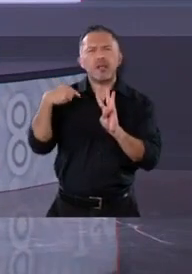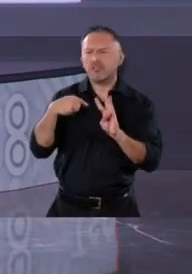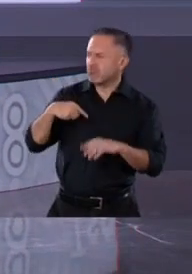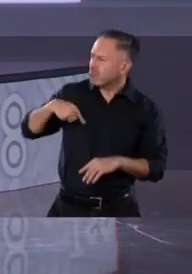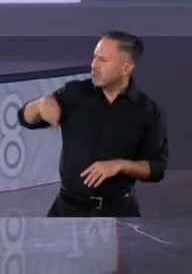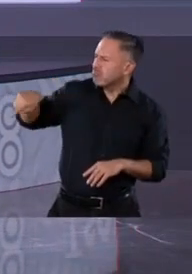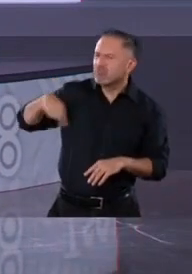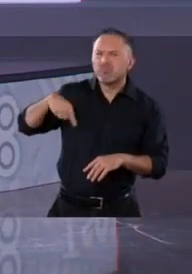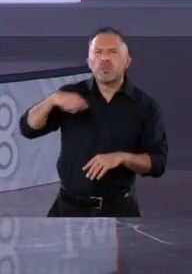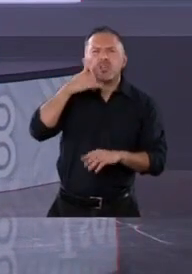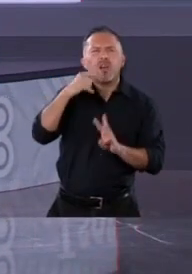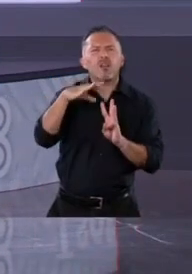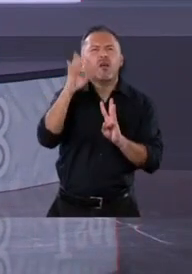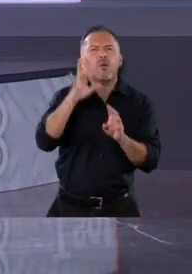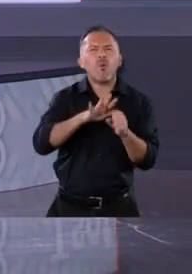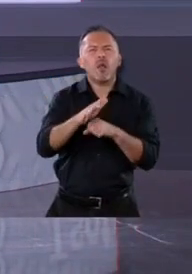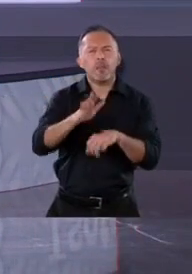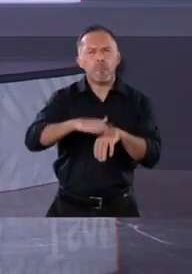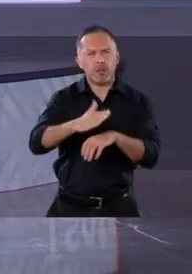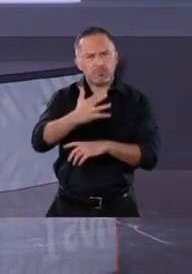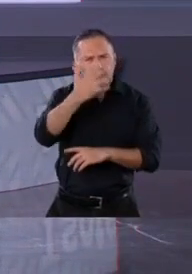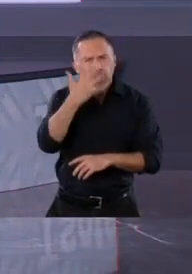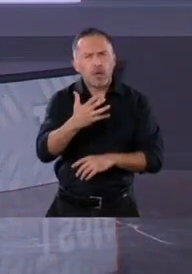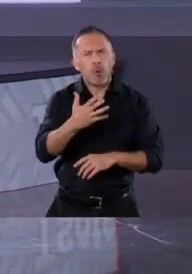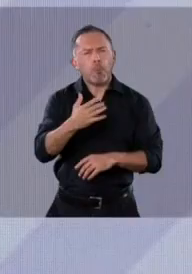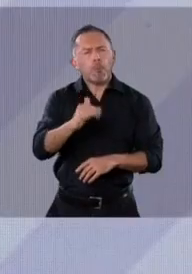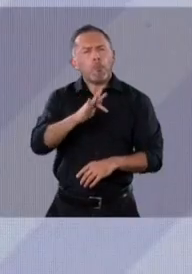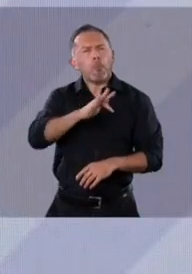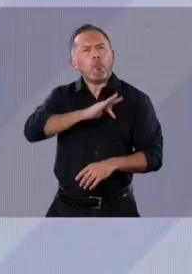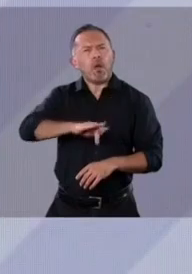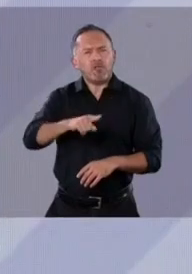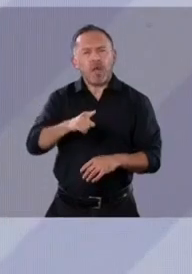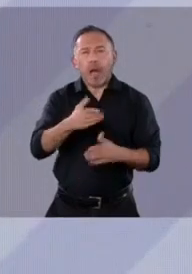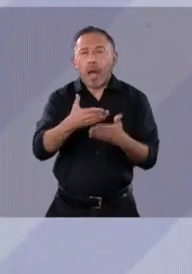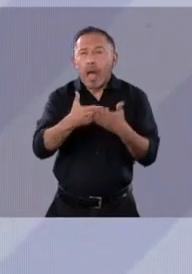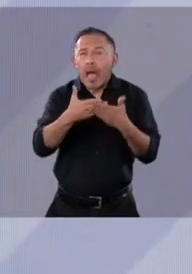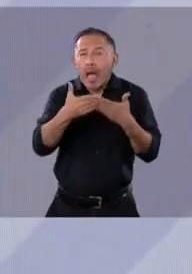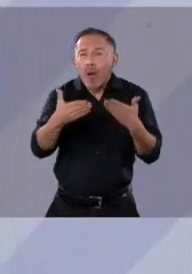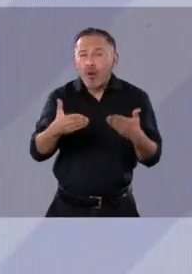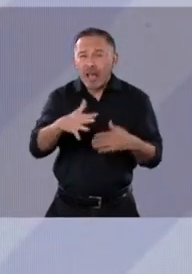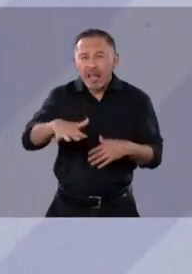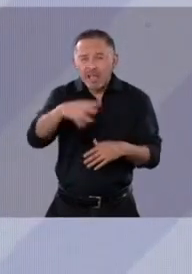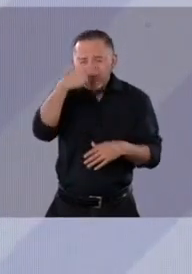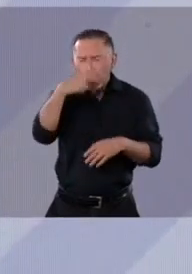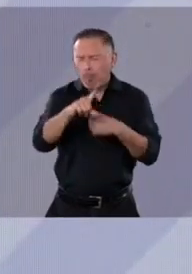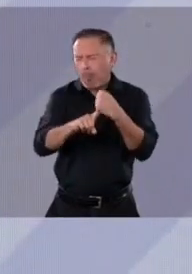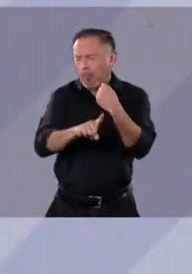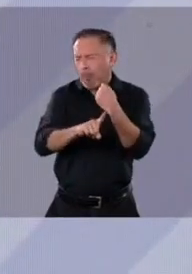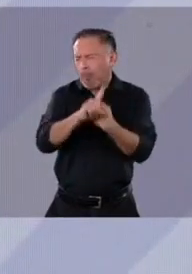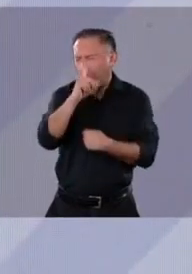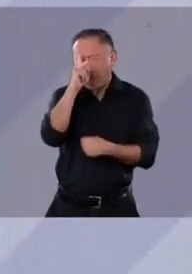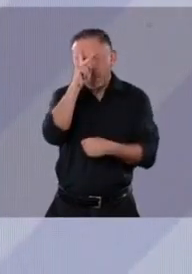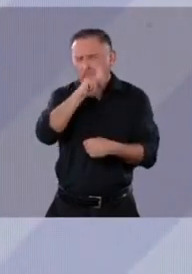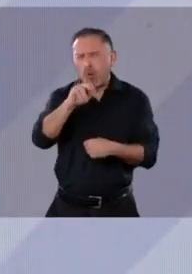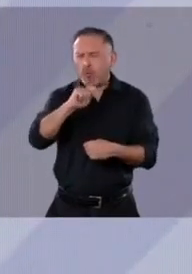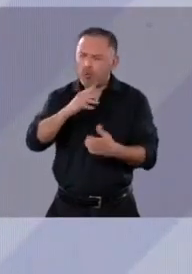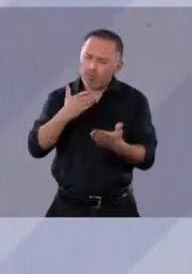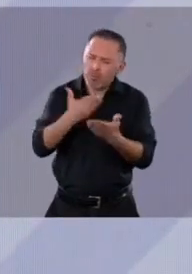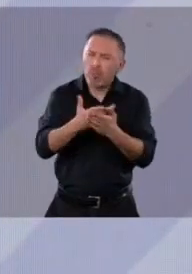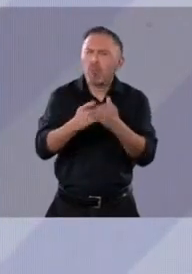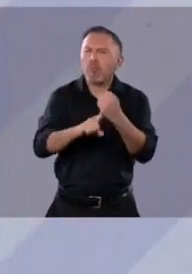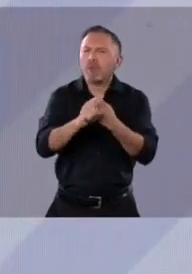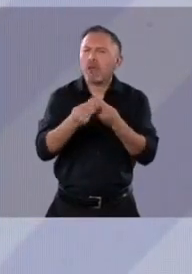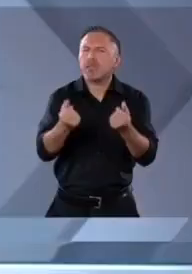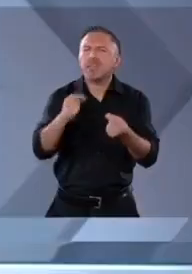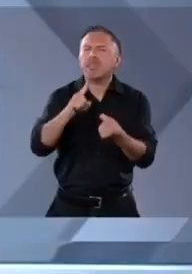la seriedad, la competencia para enfrentar el problema más grave que tiene este país? Déjenme recordarles